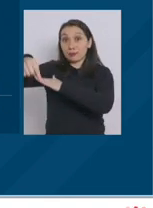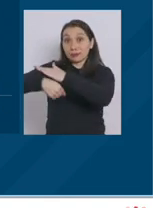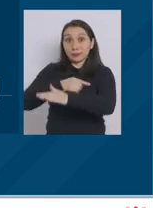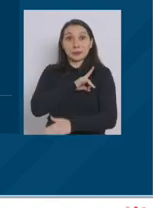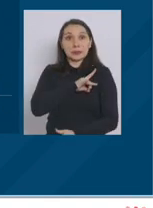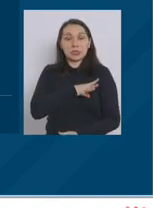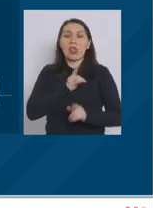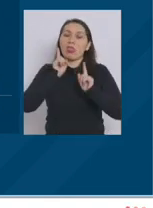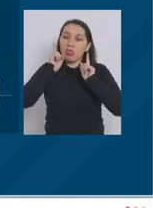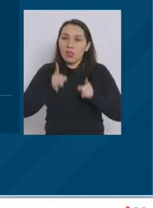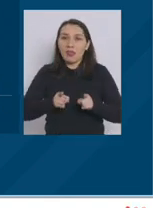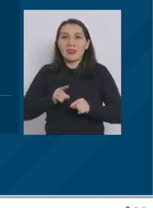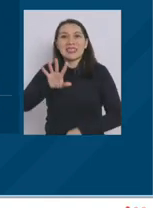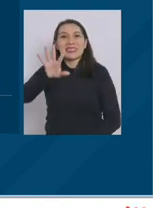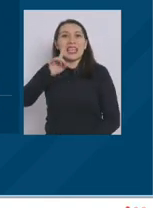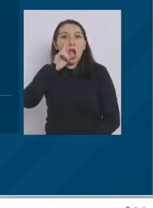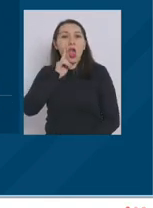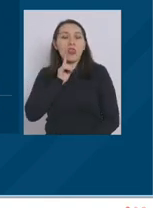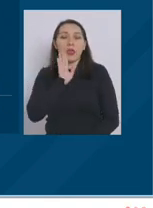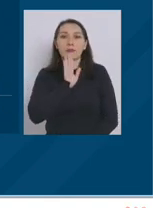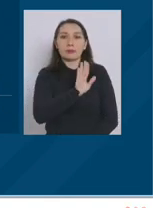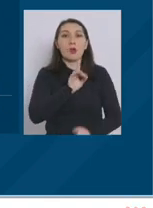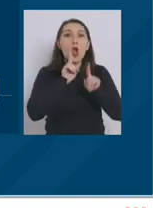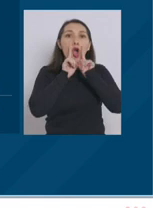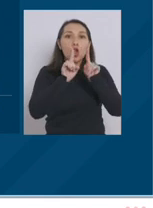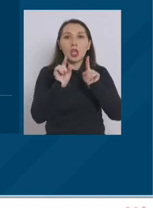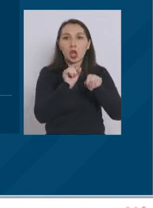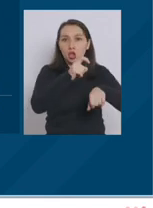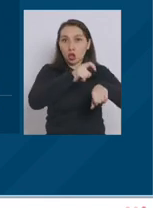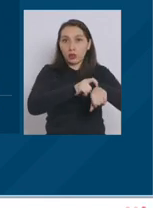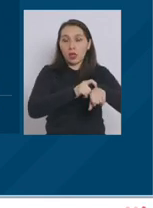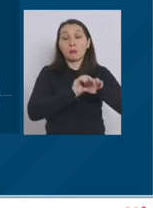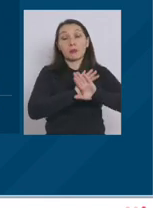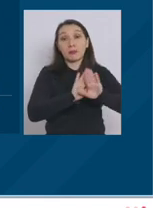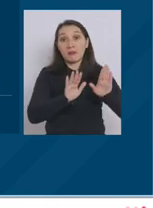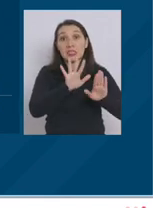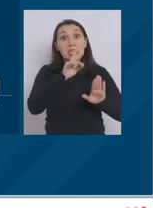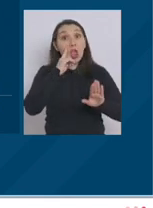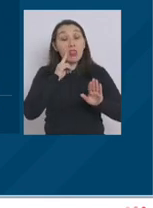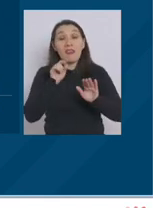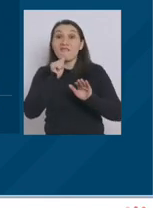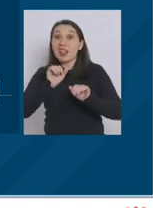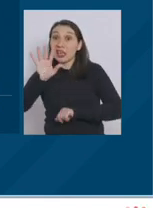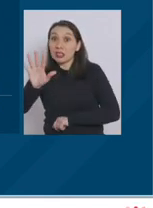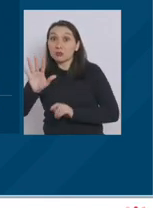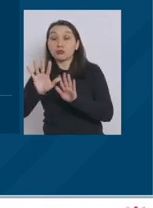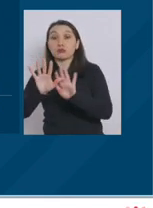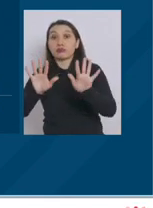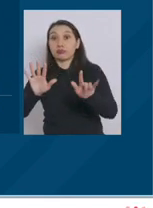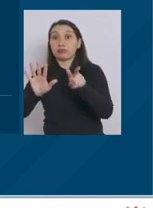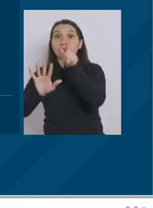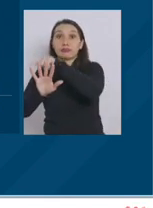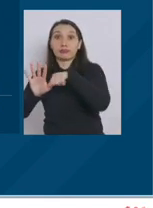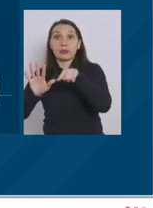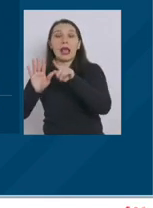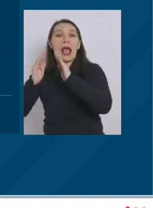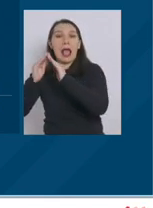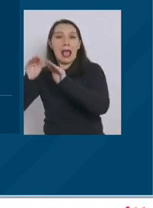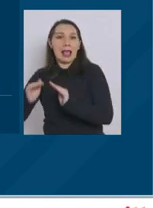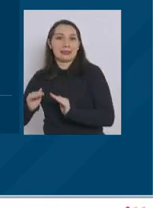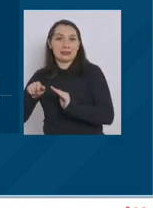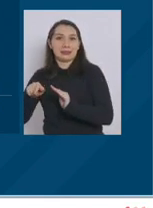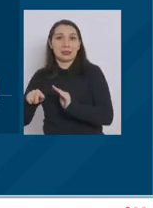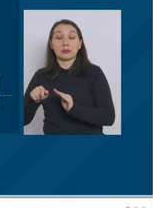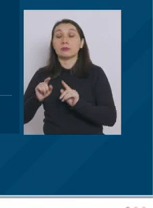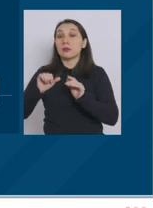país deben estar cinco días en un hotel de tránsito y posteriormente los cinco días restantes en su domicilio. Este aislamiento,